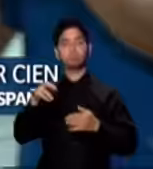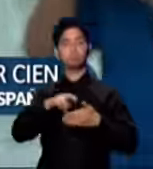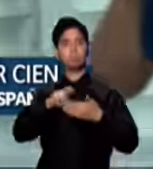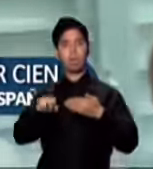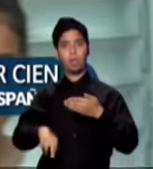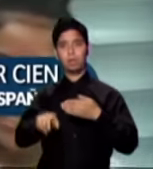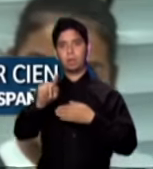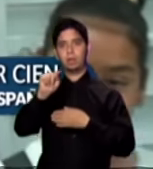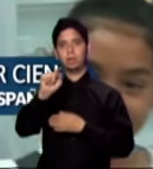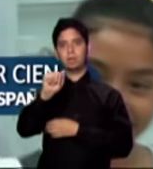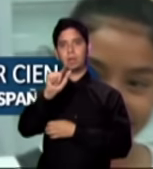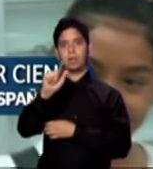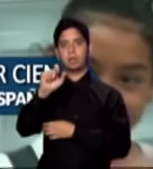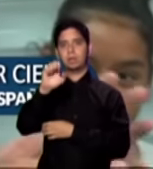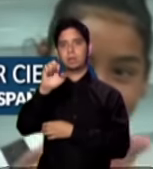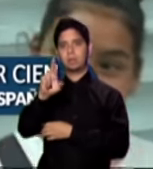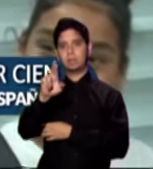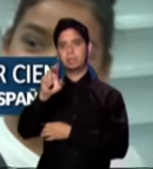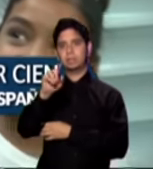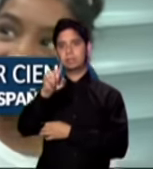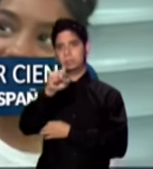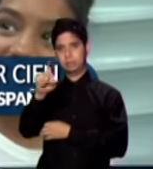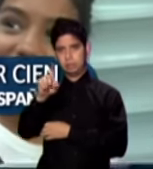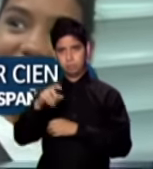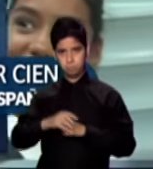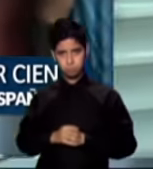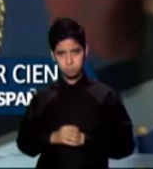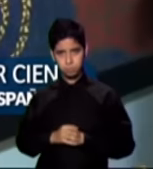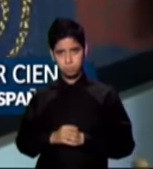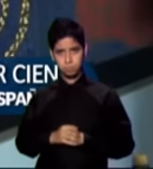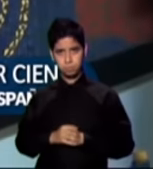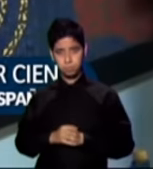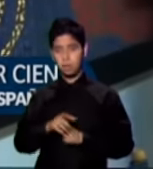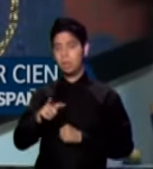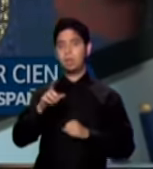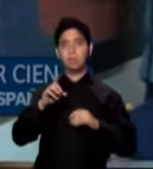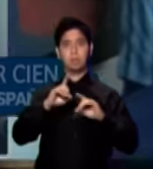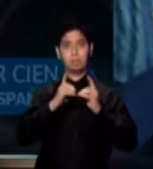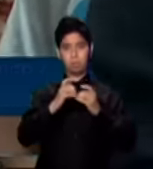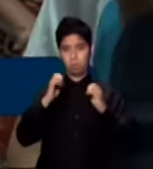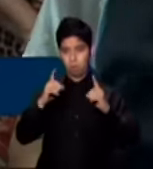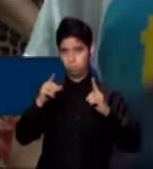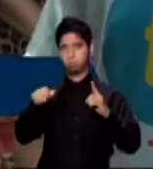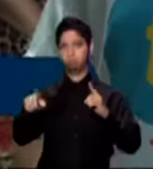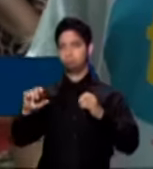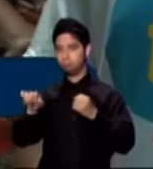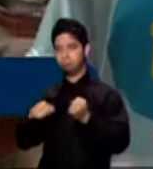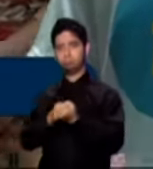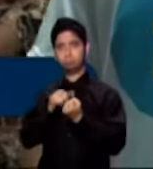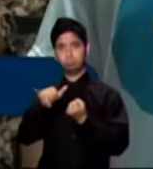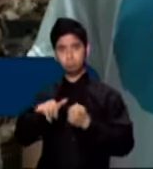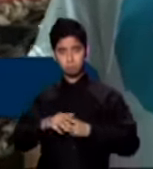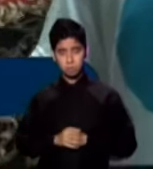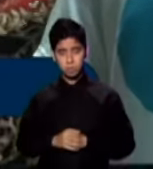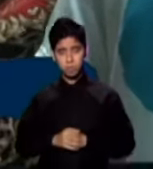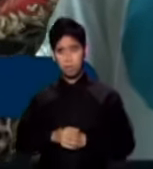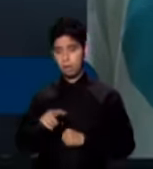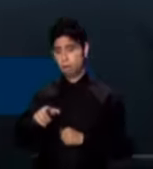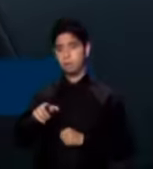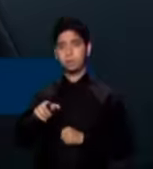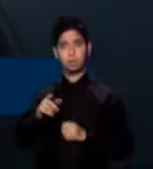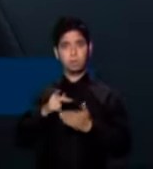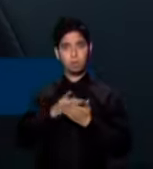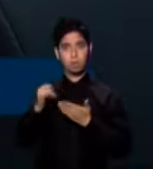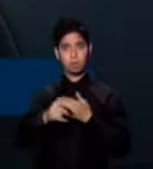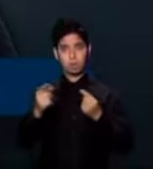un proyecto en alianza con la Corporación de Puerto Rico para la Difusión Pública y el Departamento de Educación. Este proyecto busca insertar las bellas